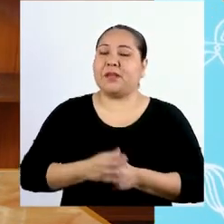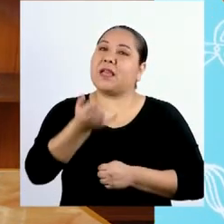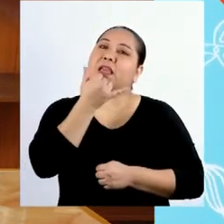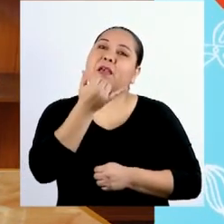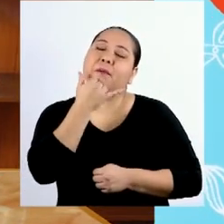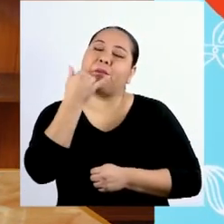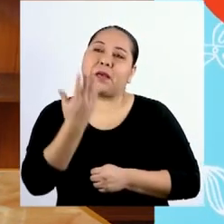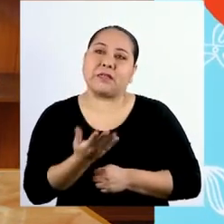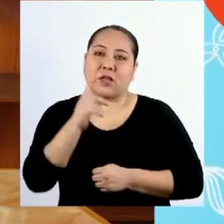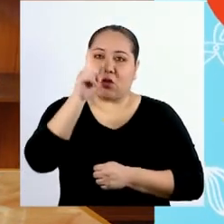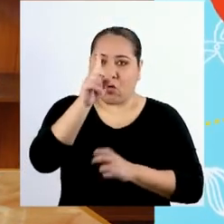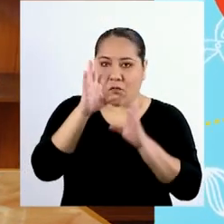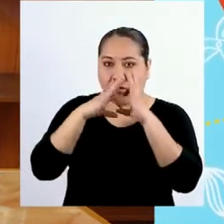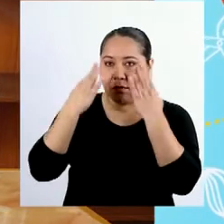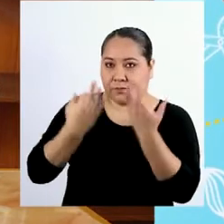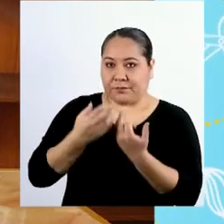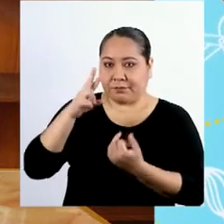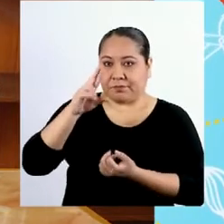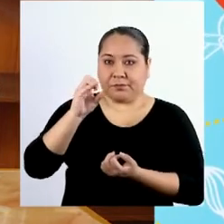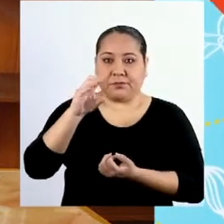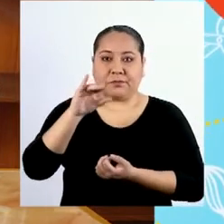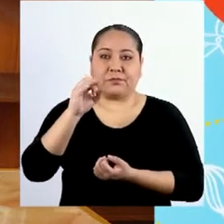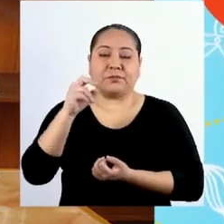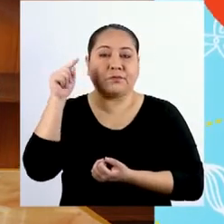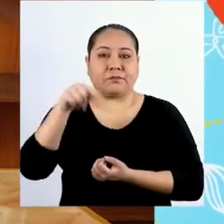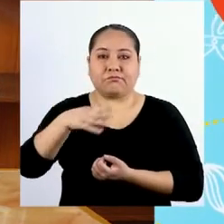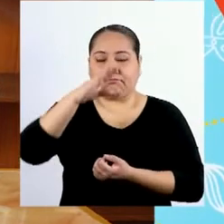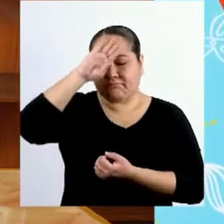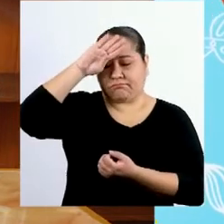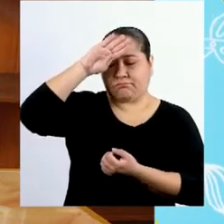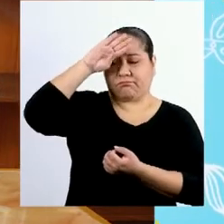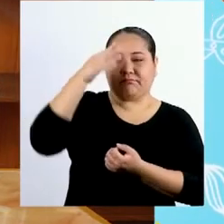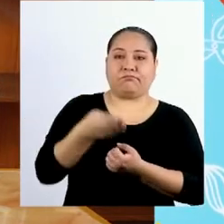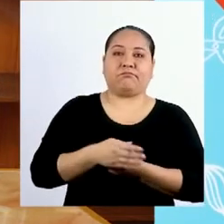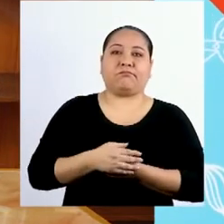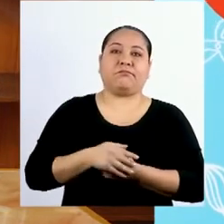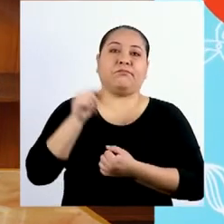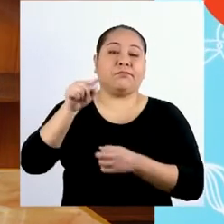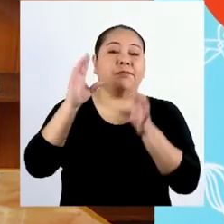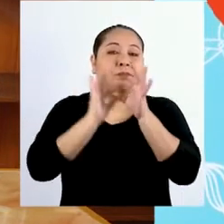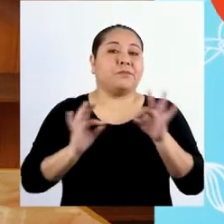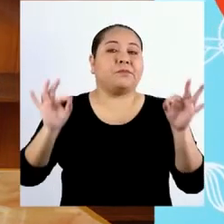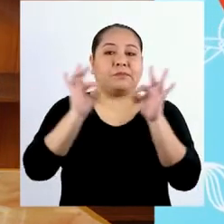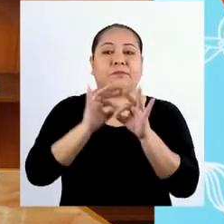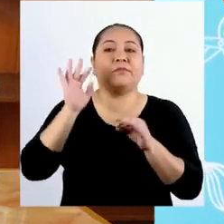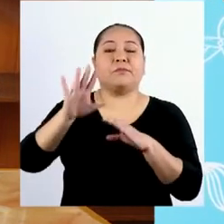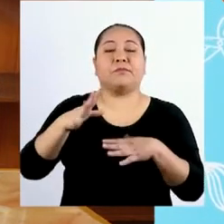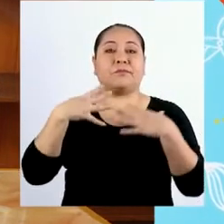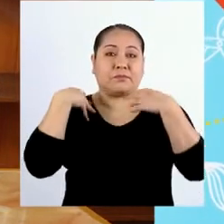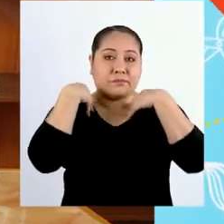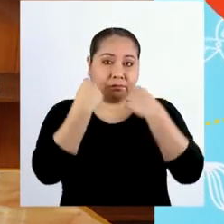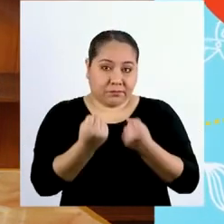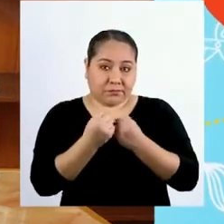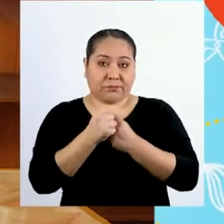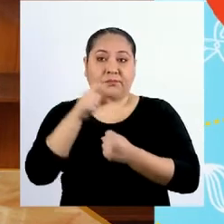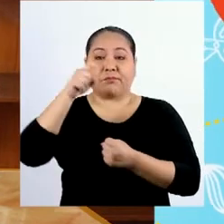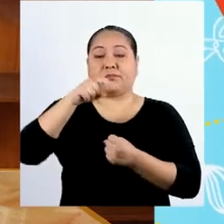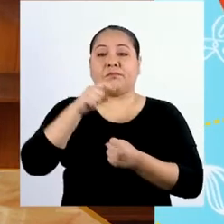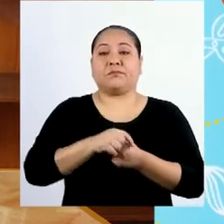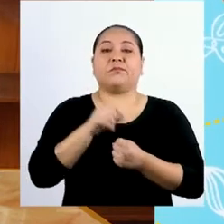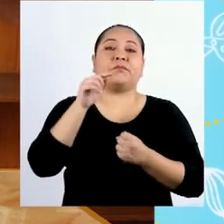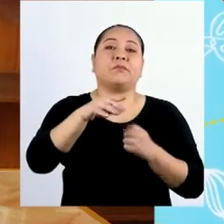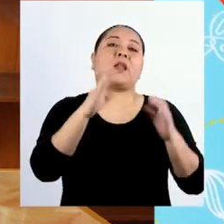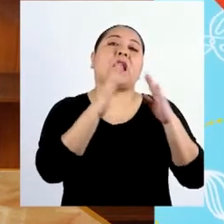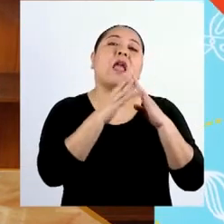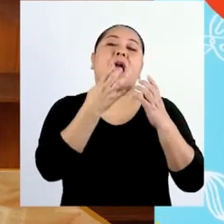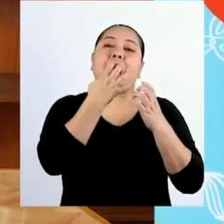¿qué pasa si uno de los familiares de Rocío se encuentra enfermo? Y es muy importante para su recuperación tener la